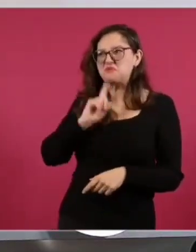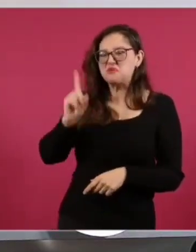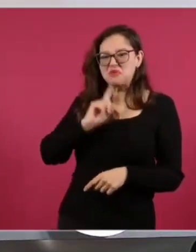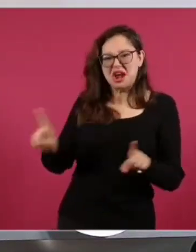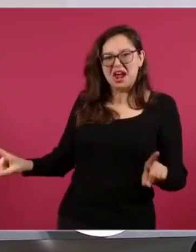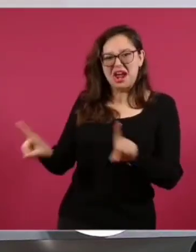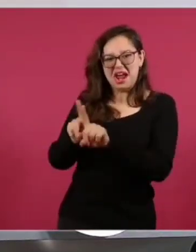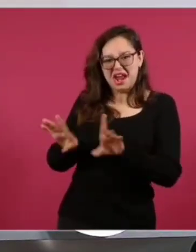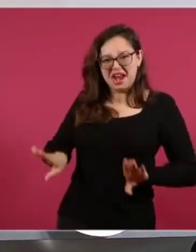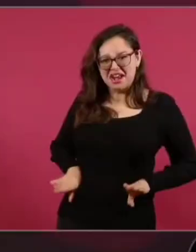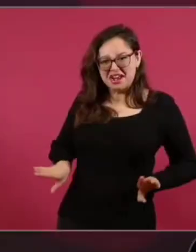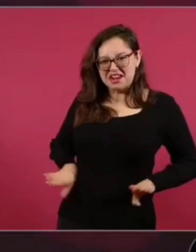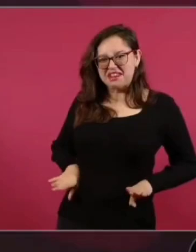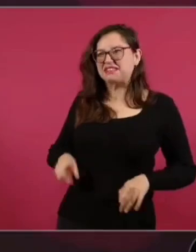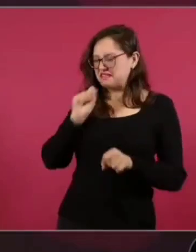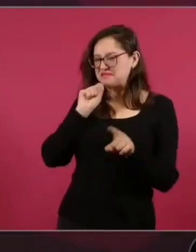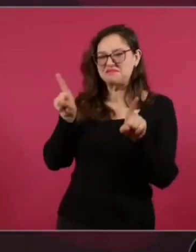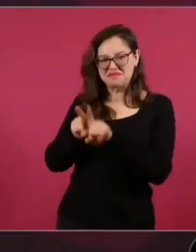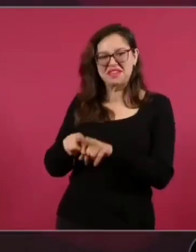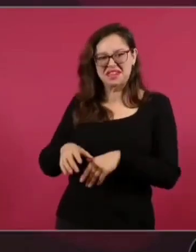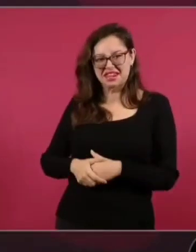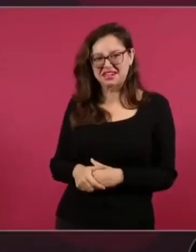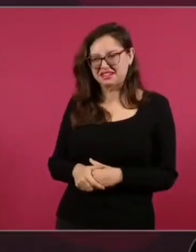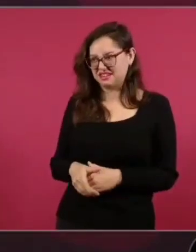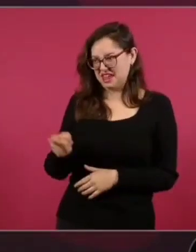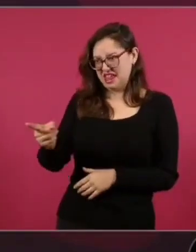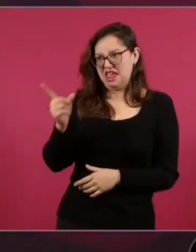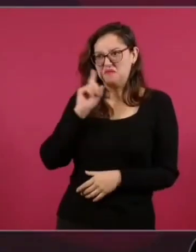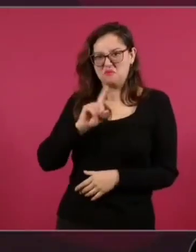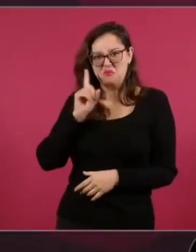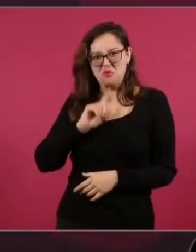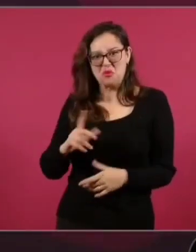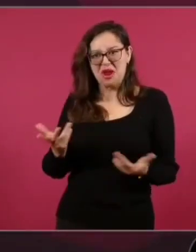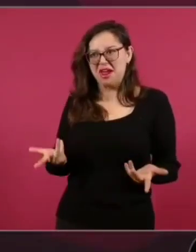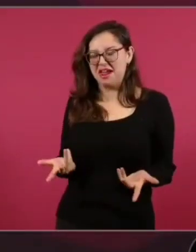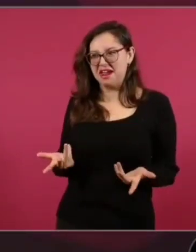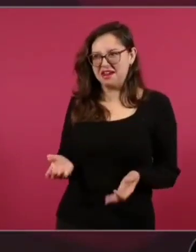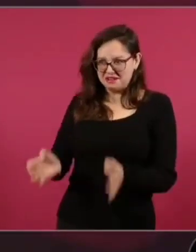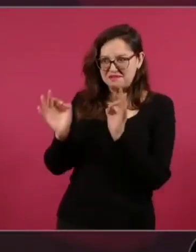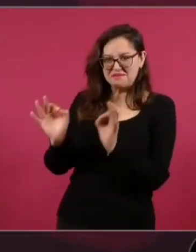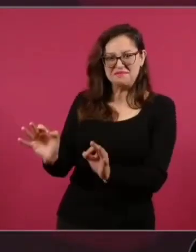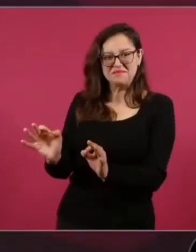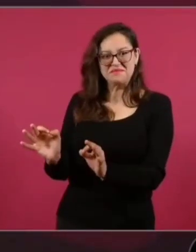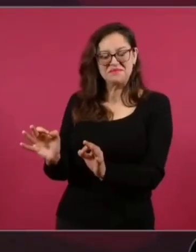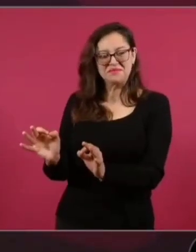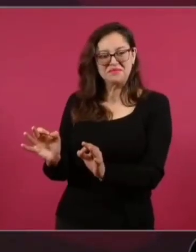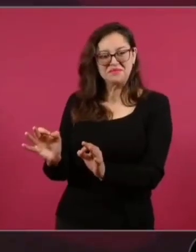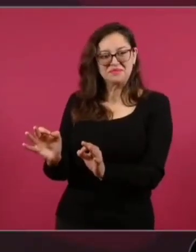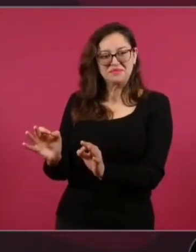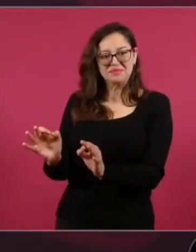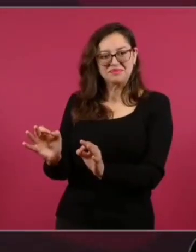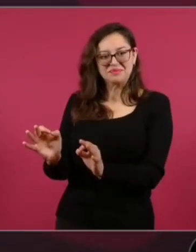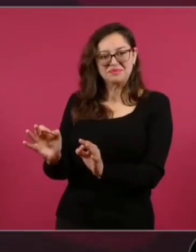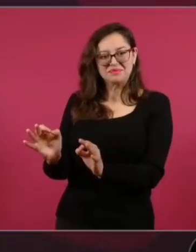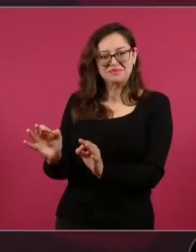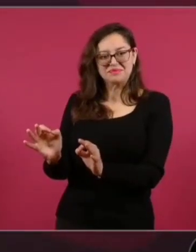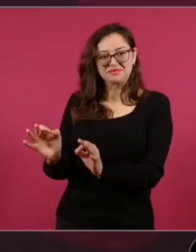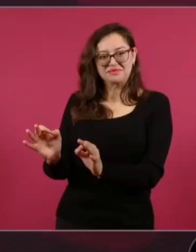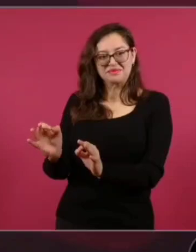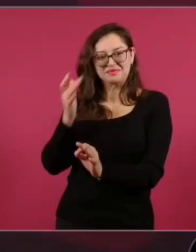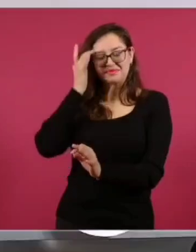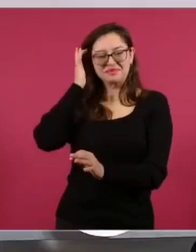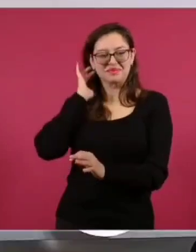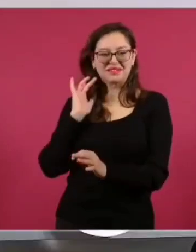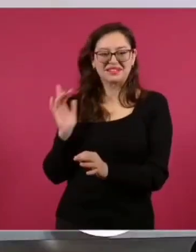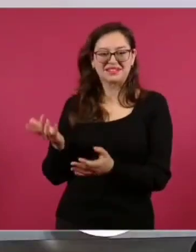ella se